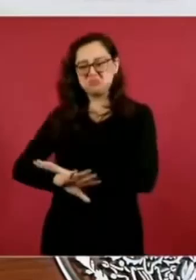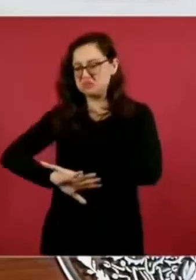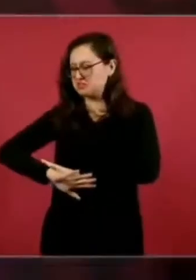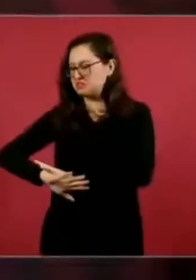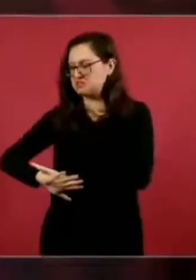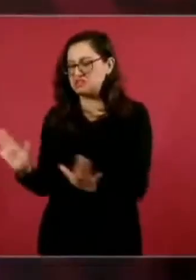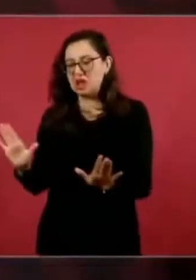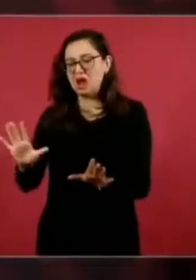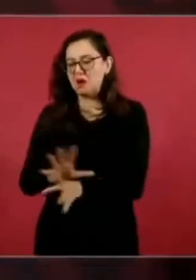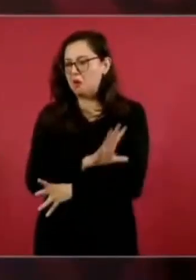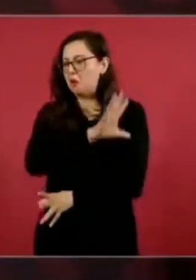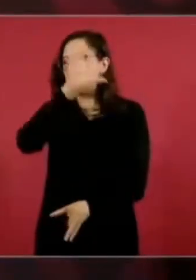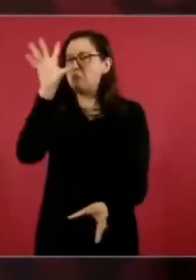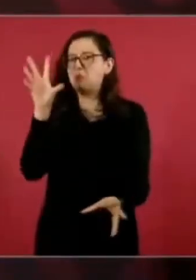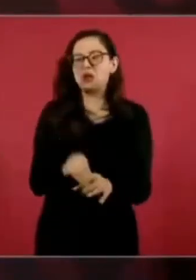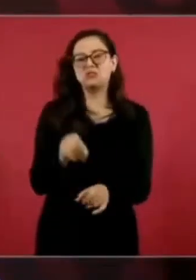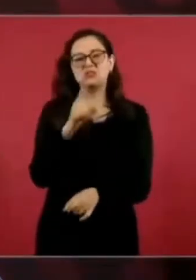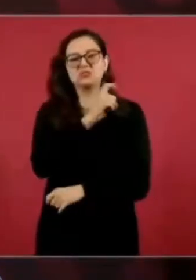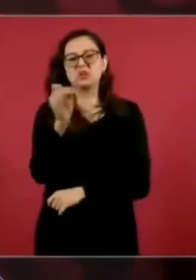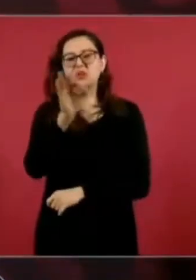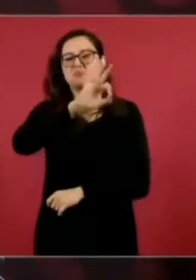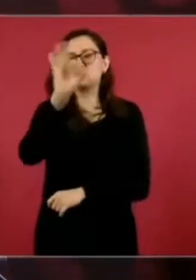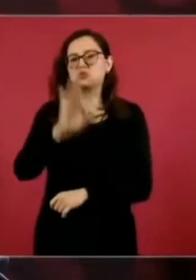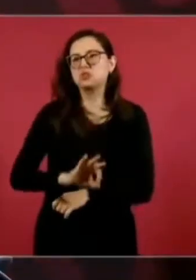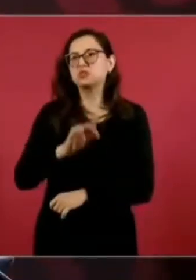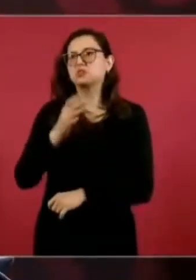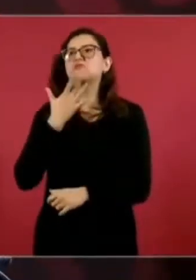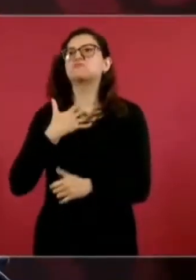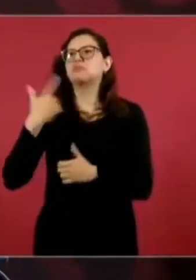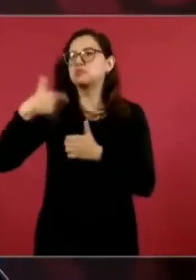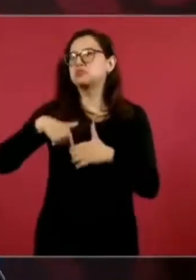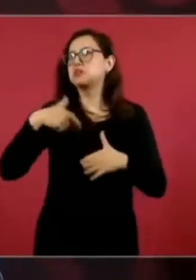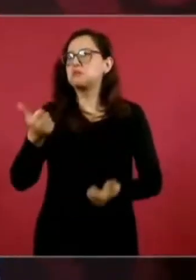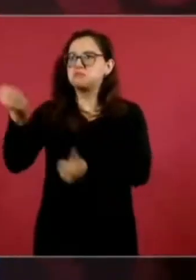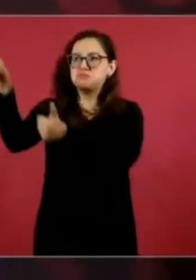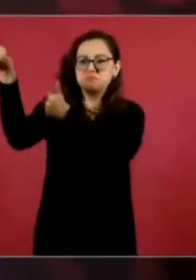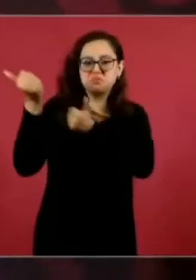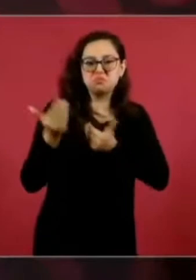chatarras las seis refinerías que nos dejaron.